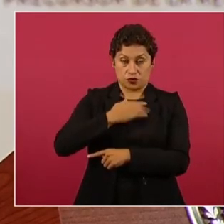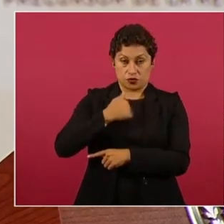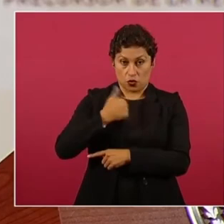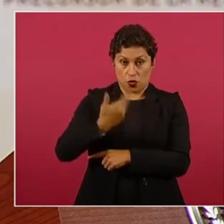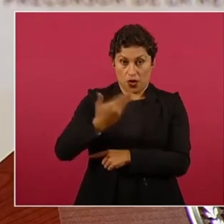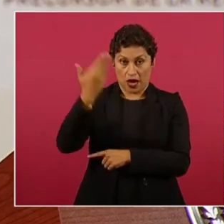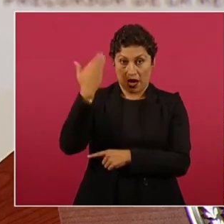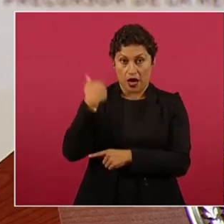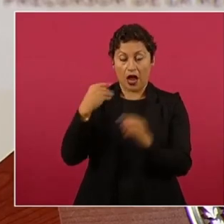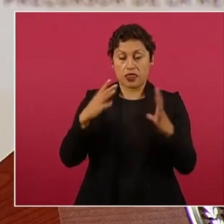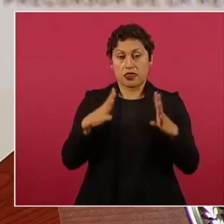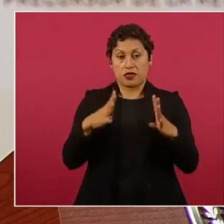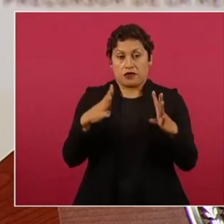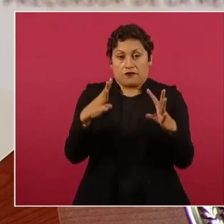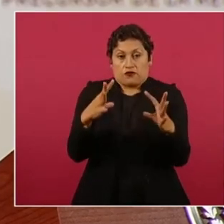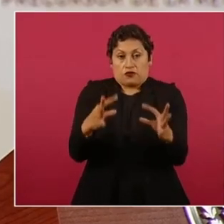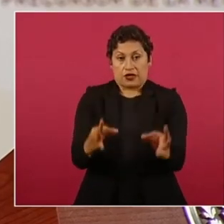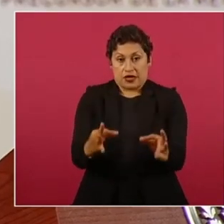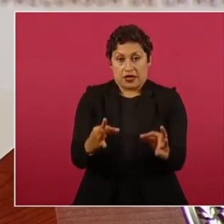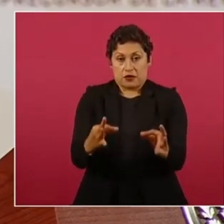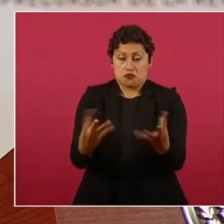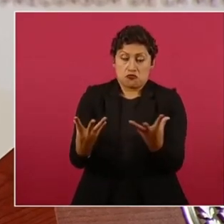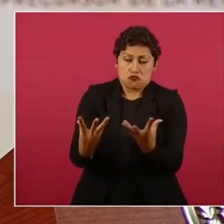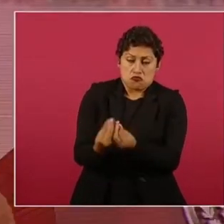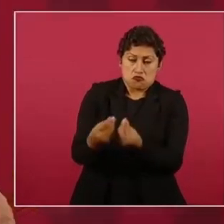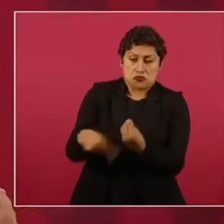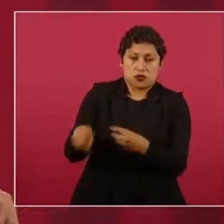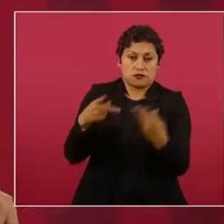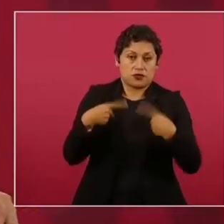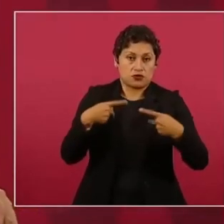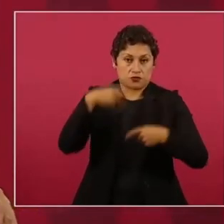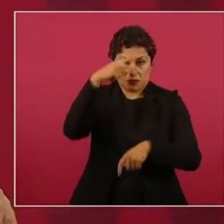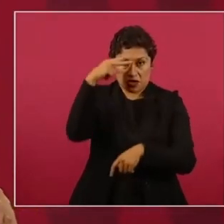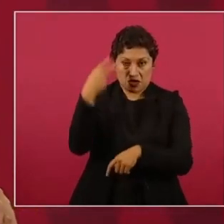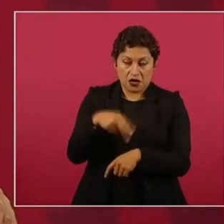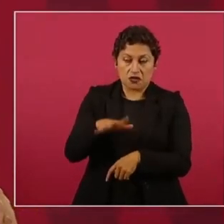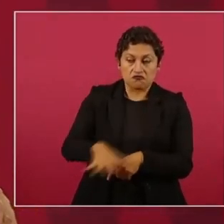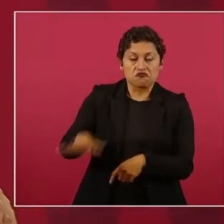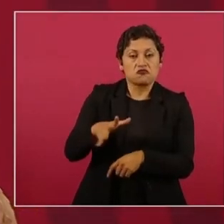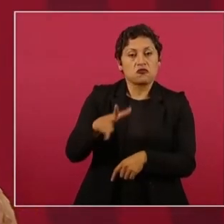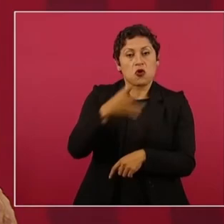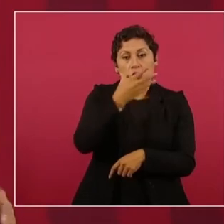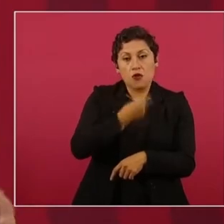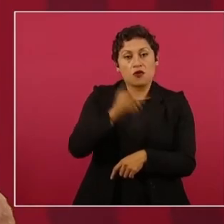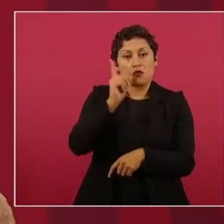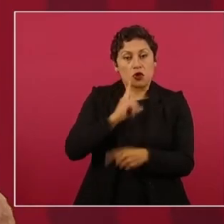muchos mexicanos, mujeres y hombres que fundamos,